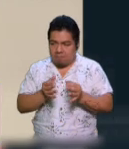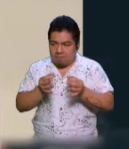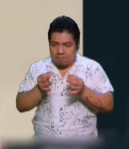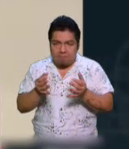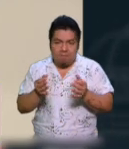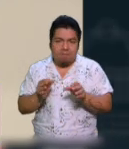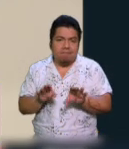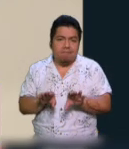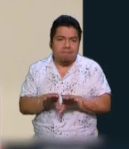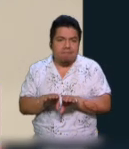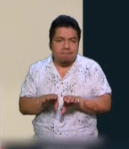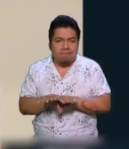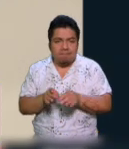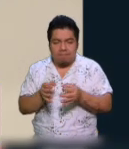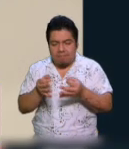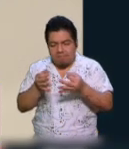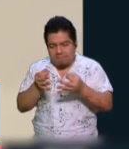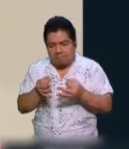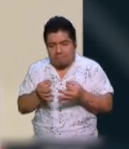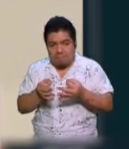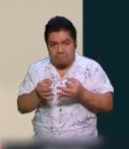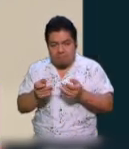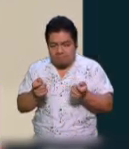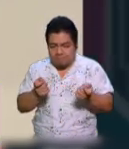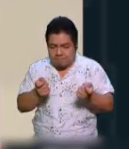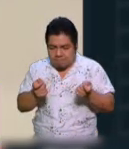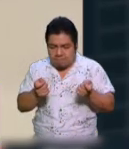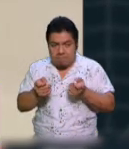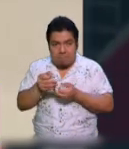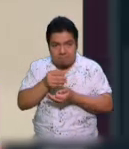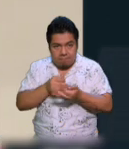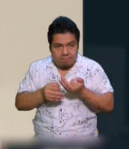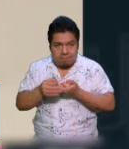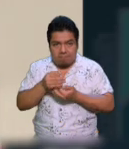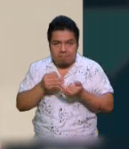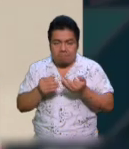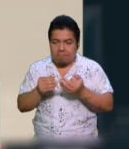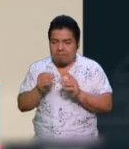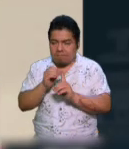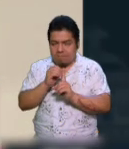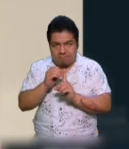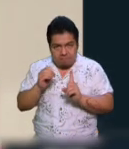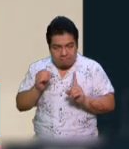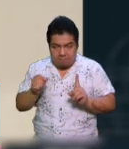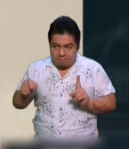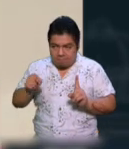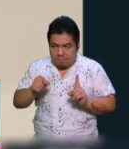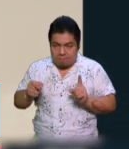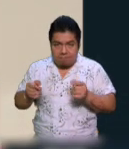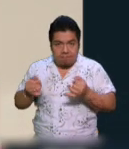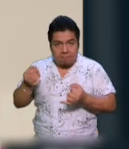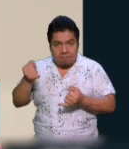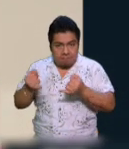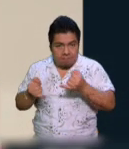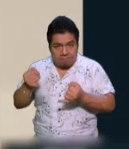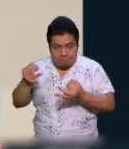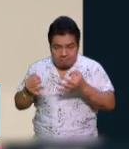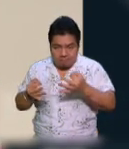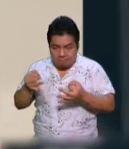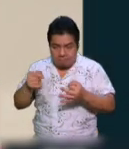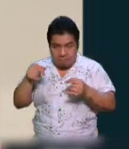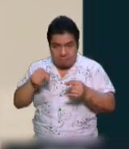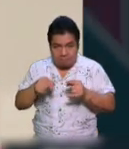correctos en el actuar con estas órdenes de juzgados que la